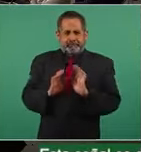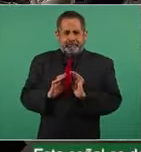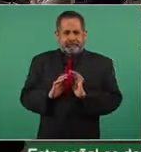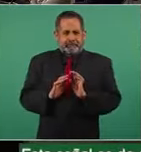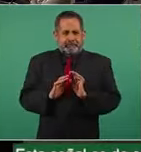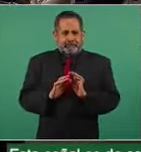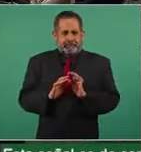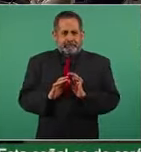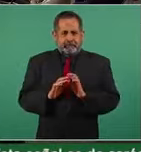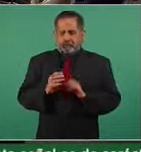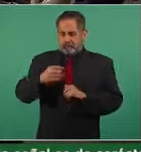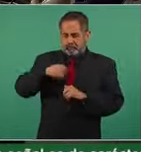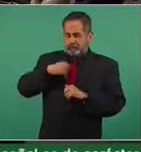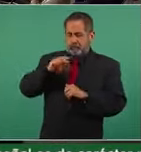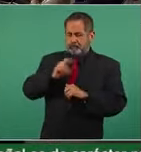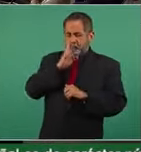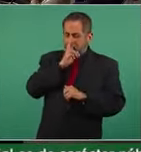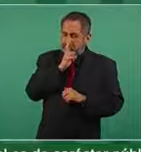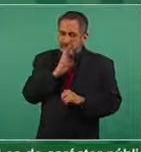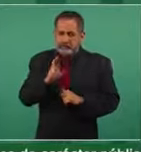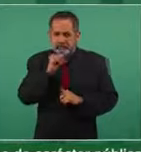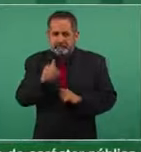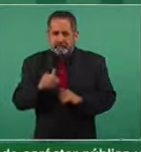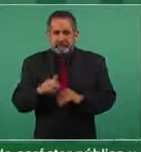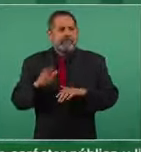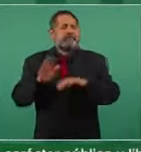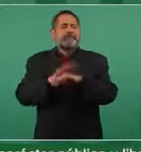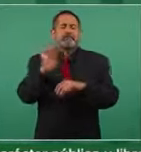cuando yo no responda, porque si ustedes